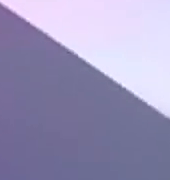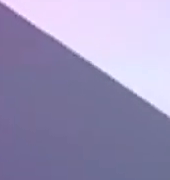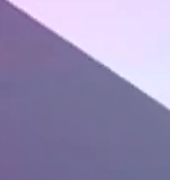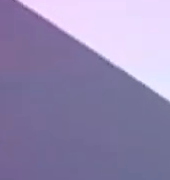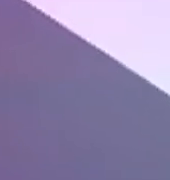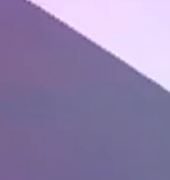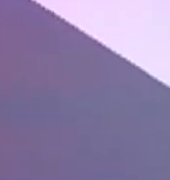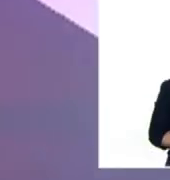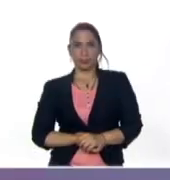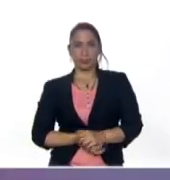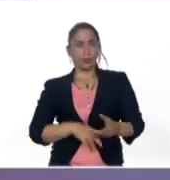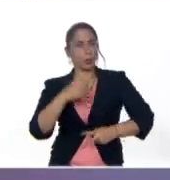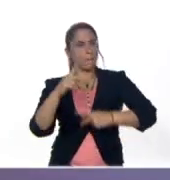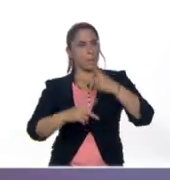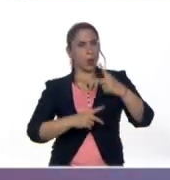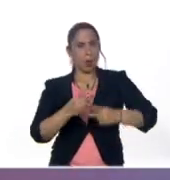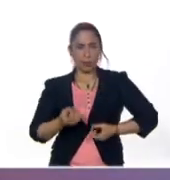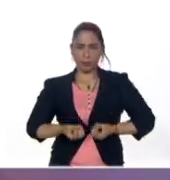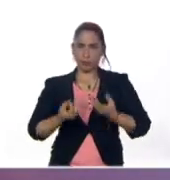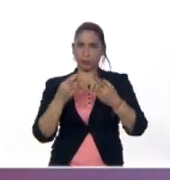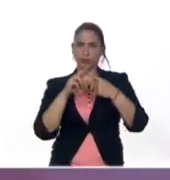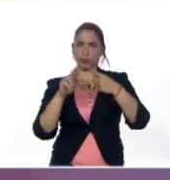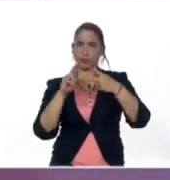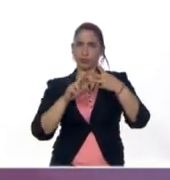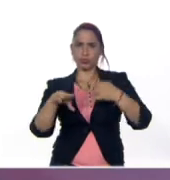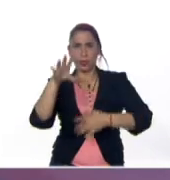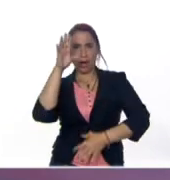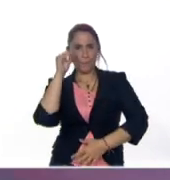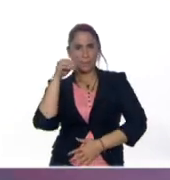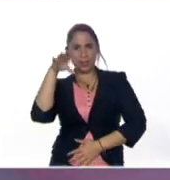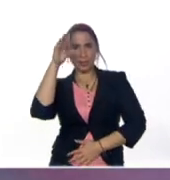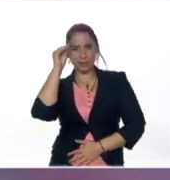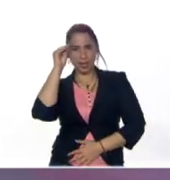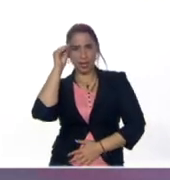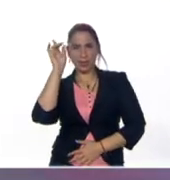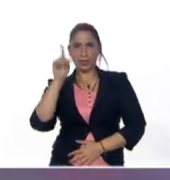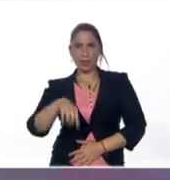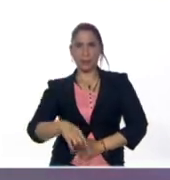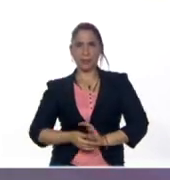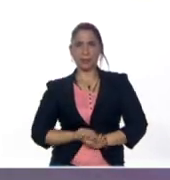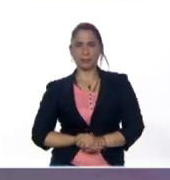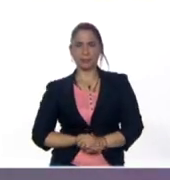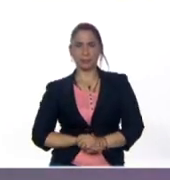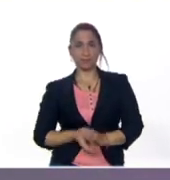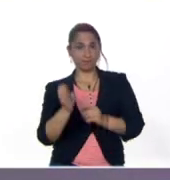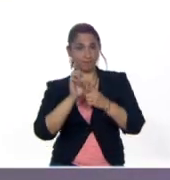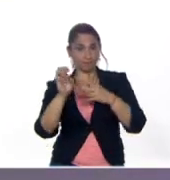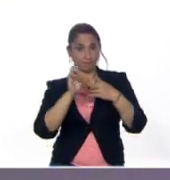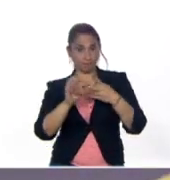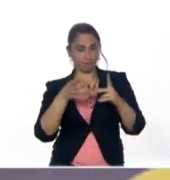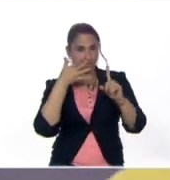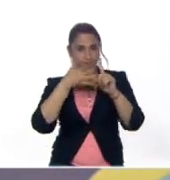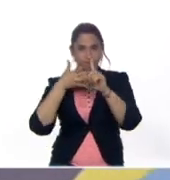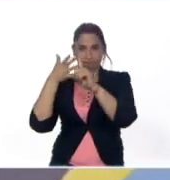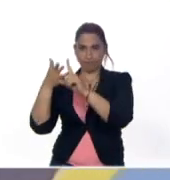un programa que te brinda recursos para el aprendizaje pero también estrategias y orientaciones en la modalidad de educación